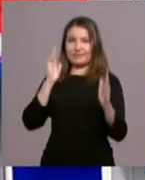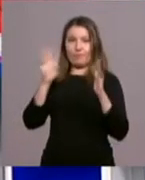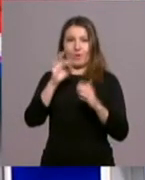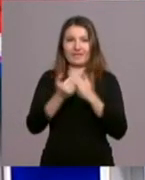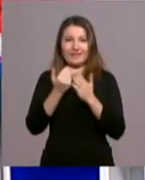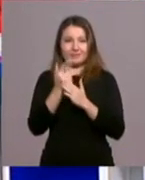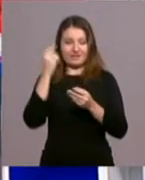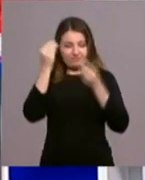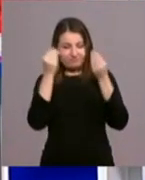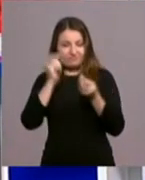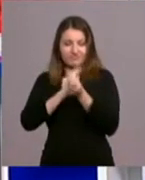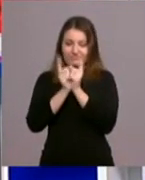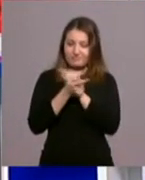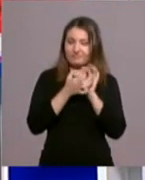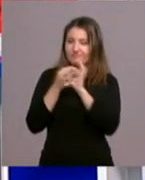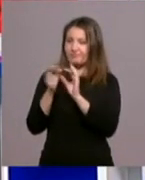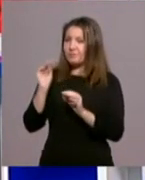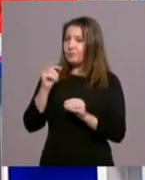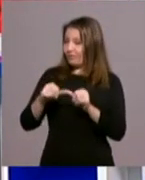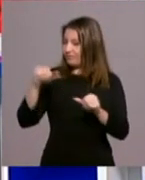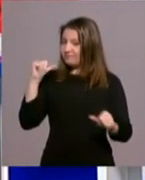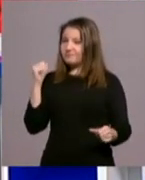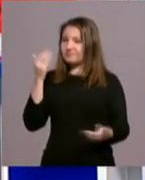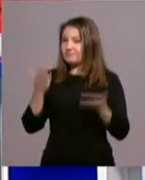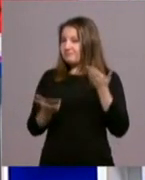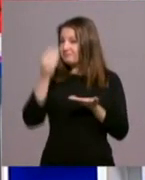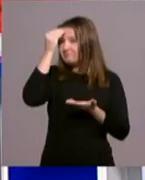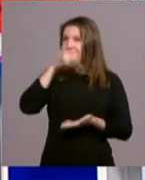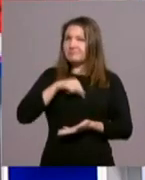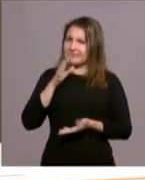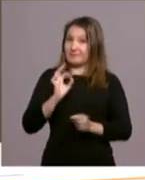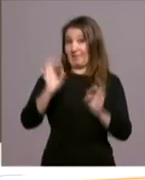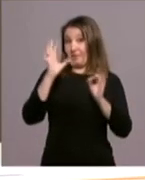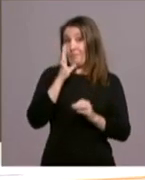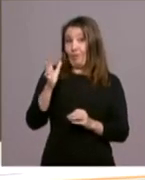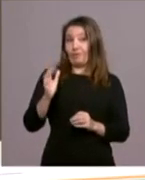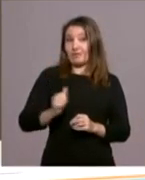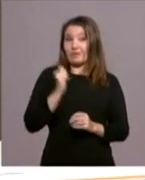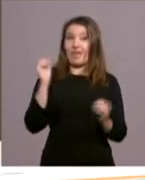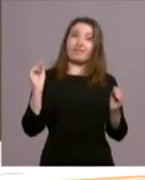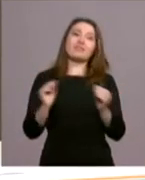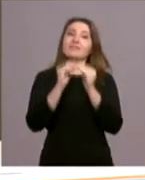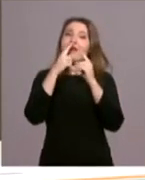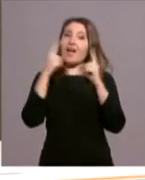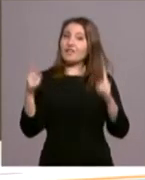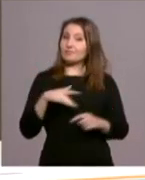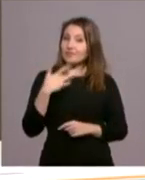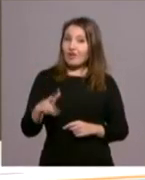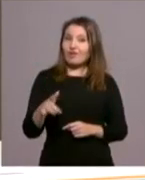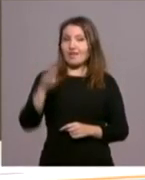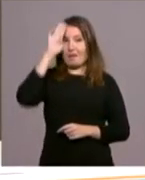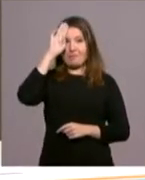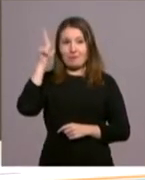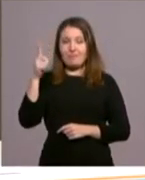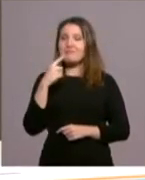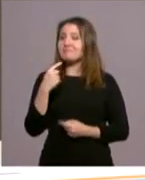¿Qué balance podemos hacer de esta cuaresma que hemos vivido, que es un poco especial por encontrarse dentro de este año de la misericordia que ha convocado